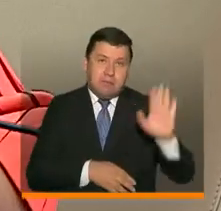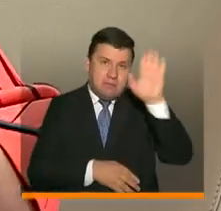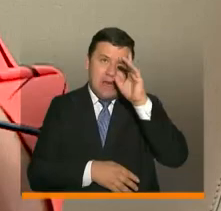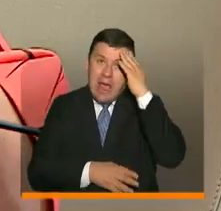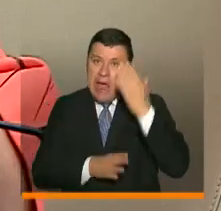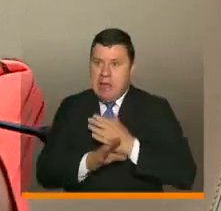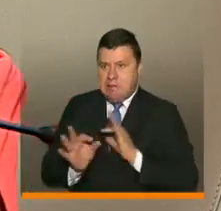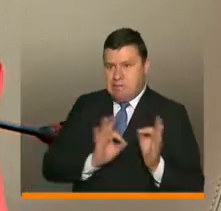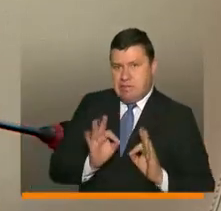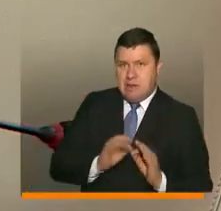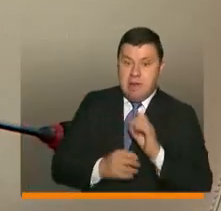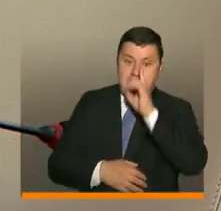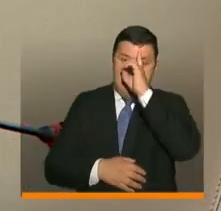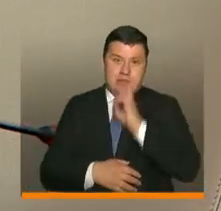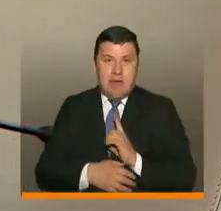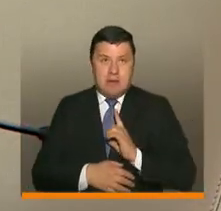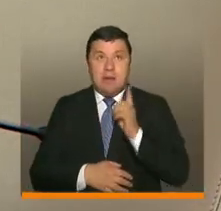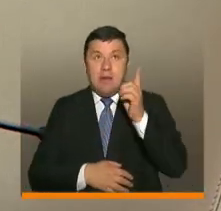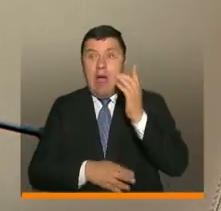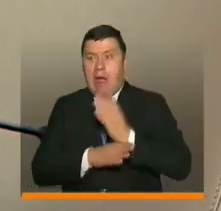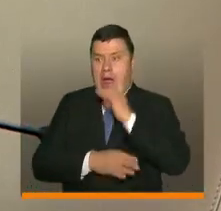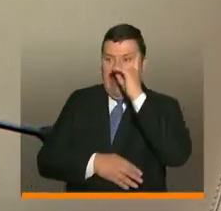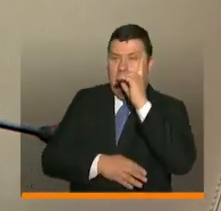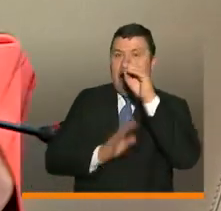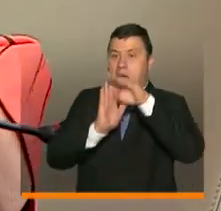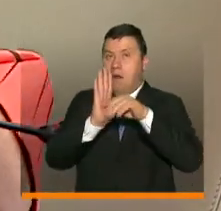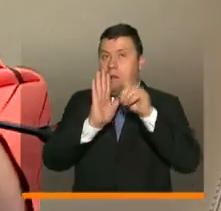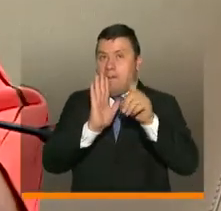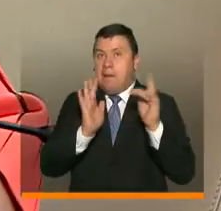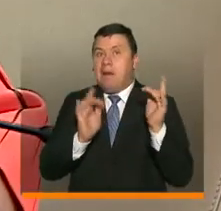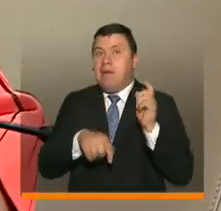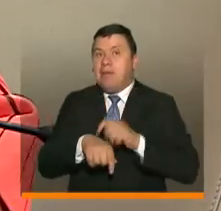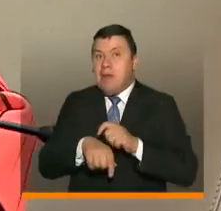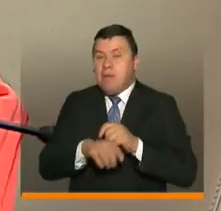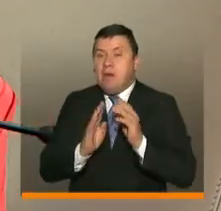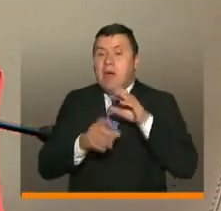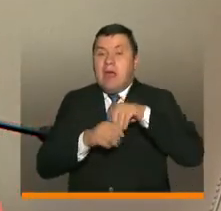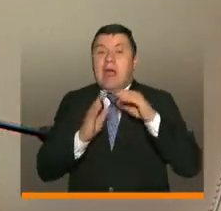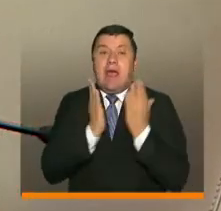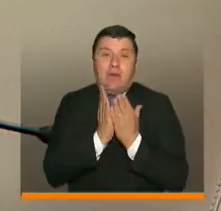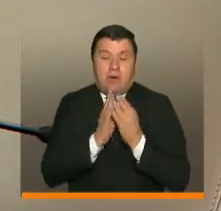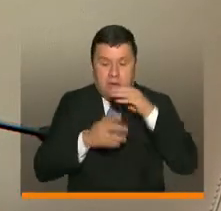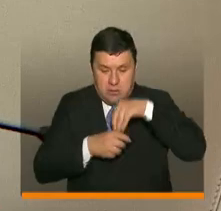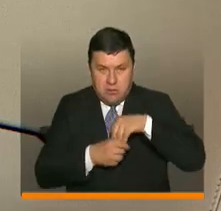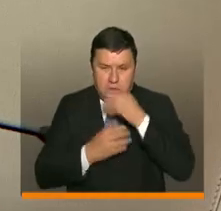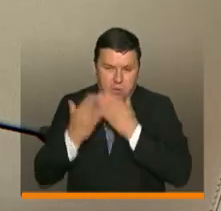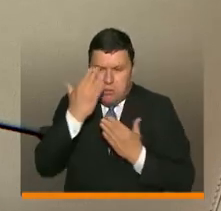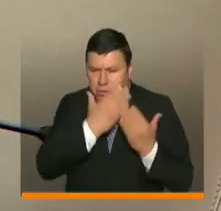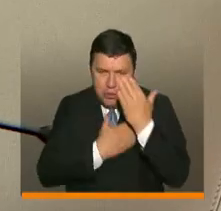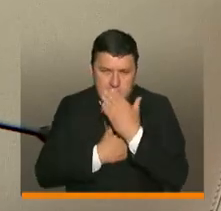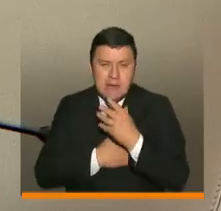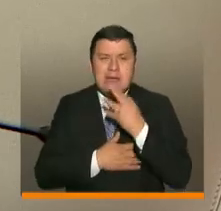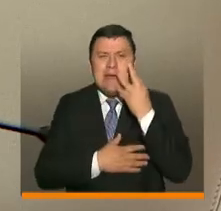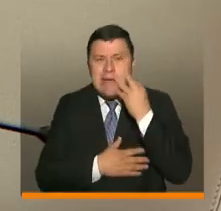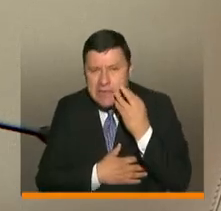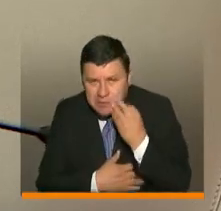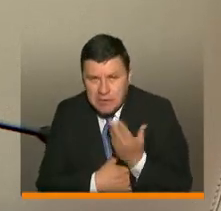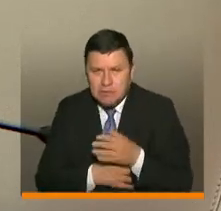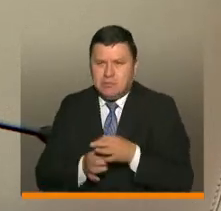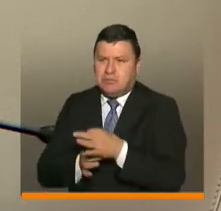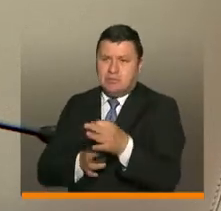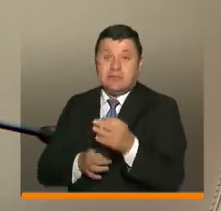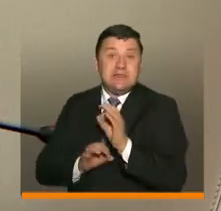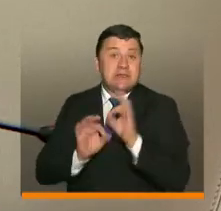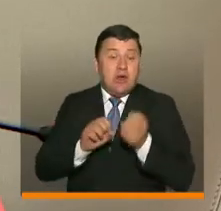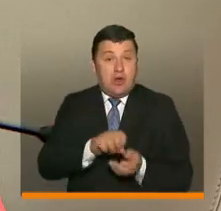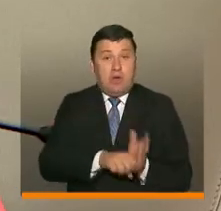que se prepare para las decisiones que vaya a tomar en los momentos adecuados. Educación en casa y estos pilotos, estas experiencias en municipios